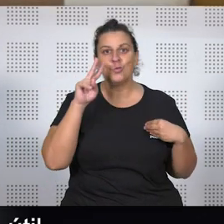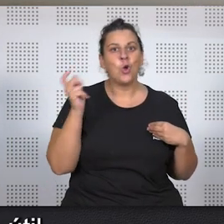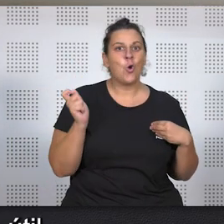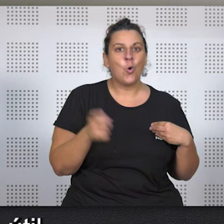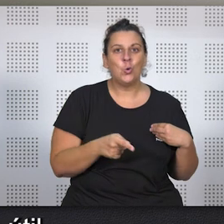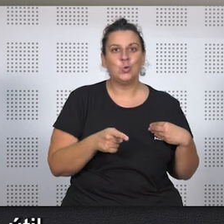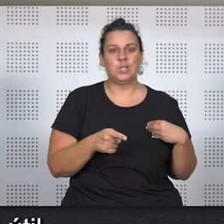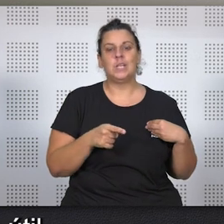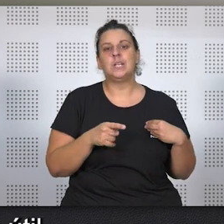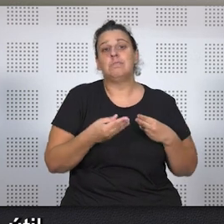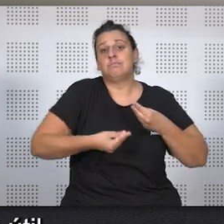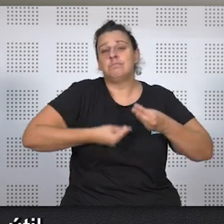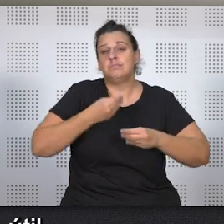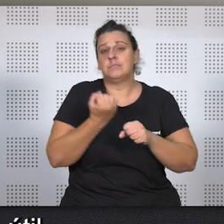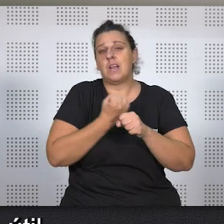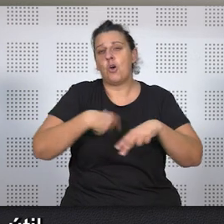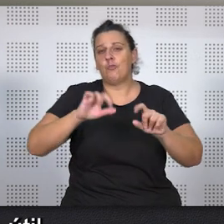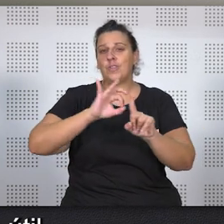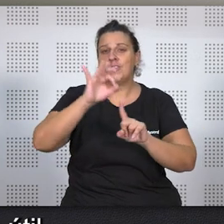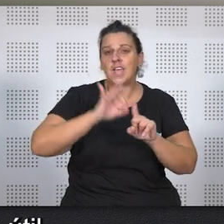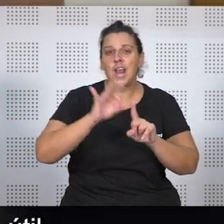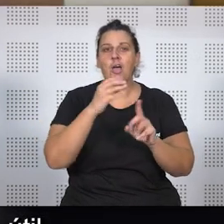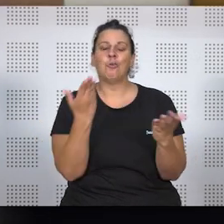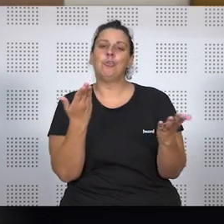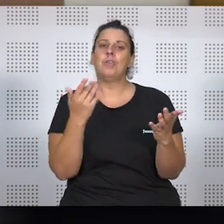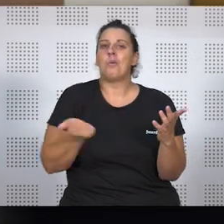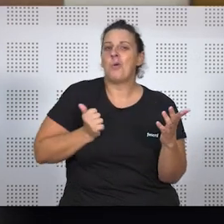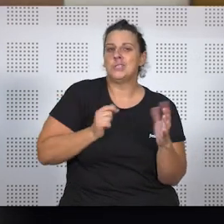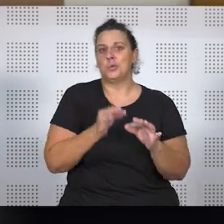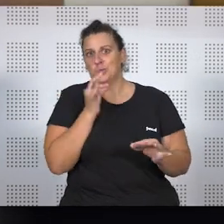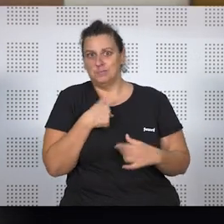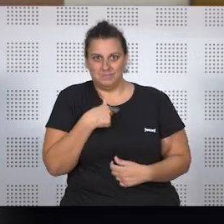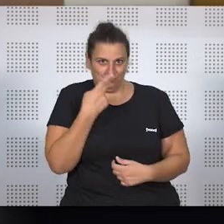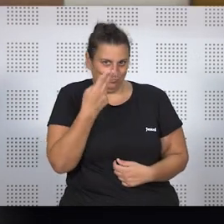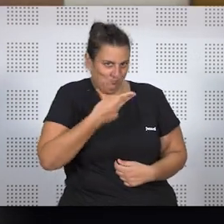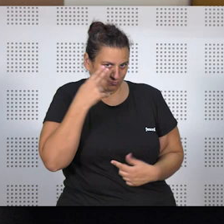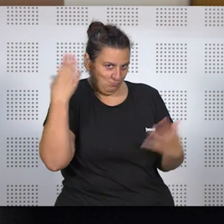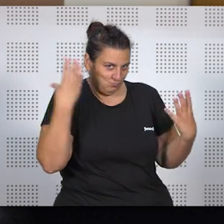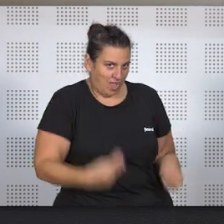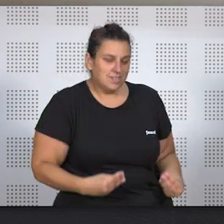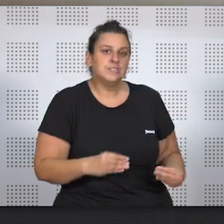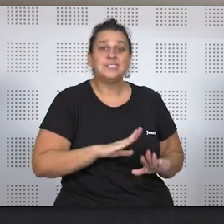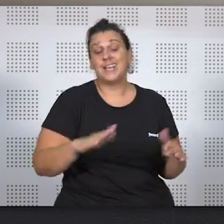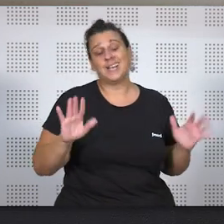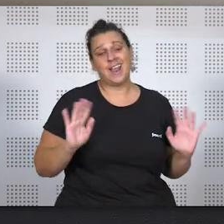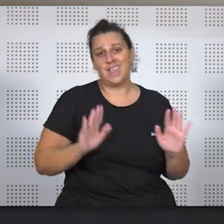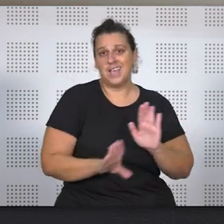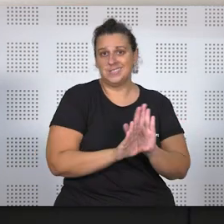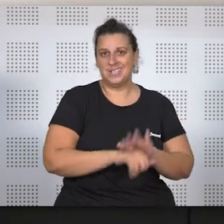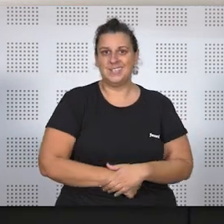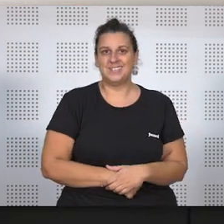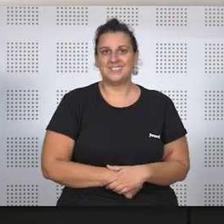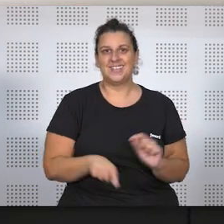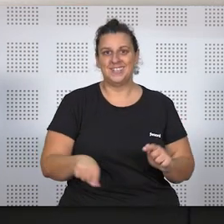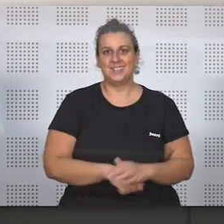útil la realización del TFG, que le haya sacado algún tipo de provecho. La verdad es que ha sido súper interesante. Y nada, a seguir. Muchas gracias. A